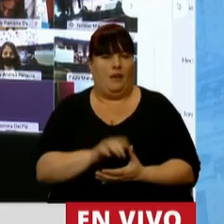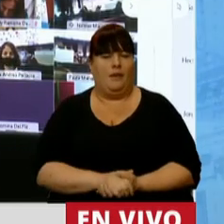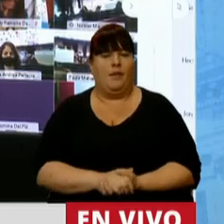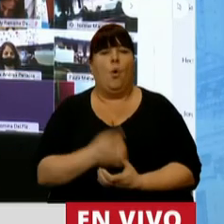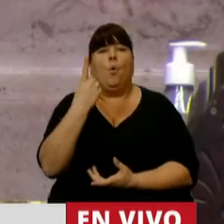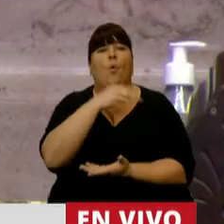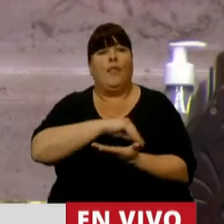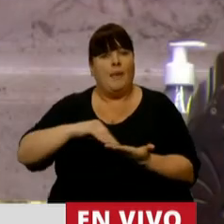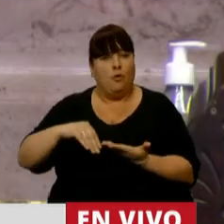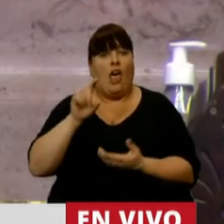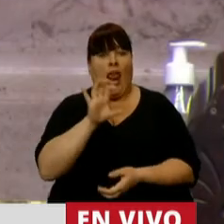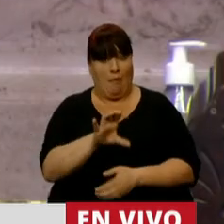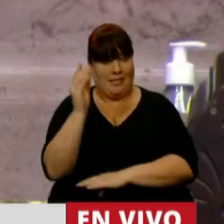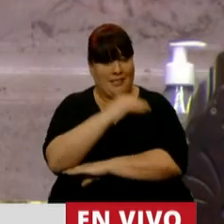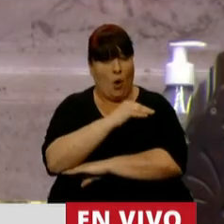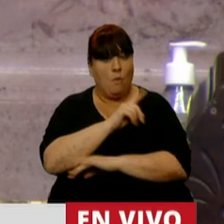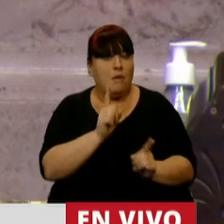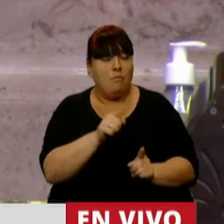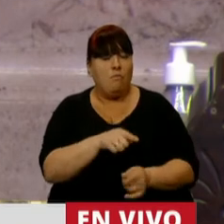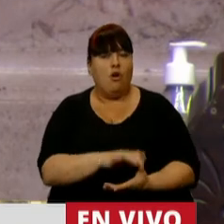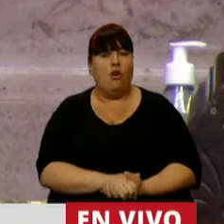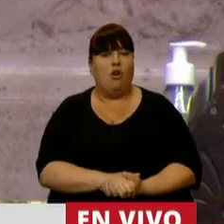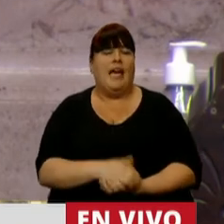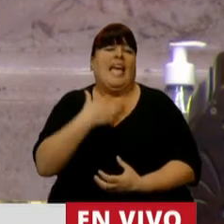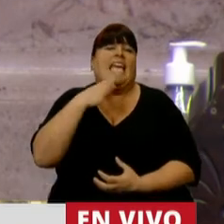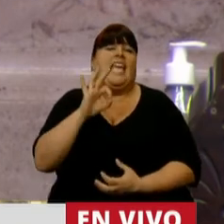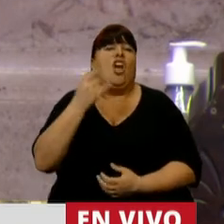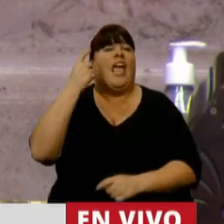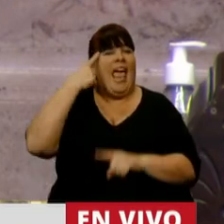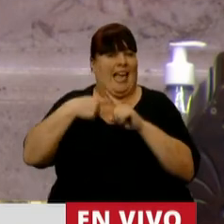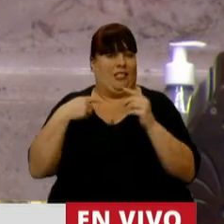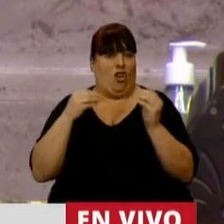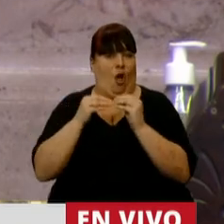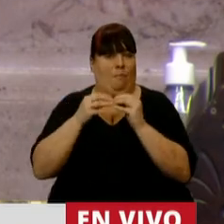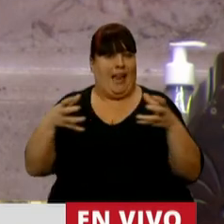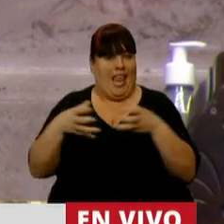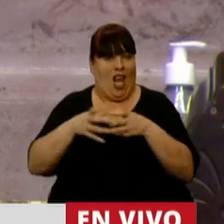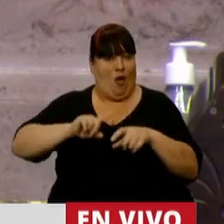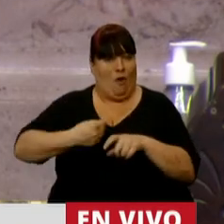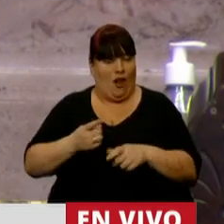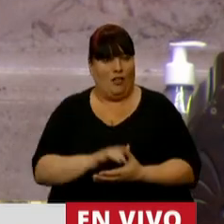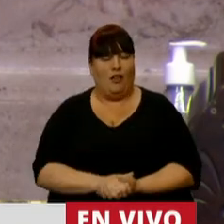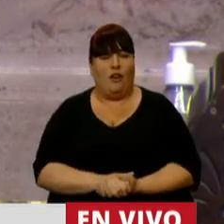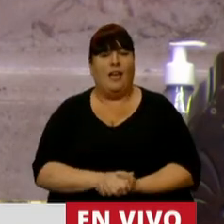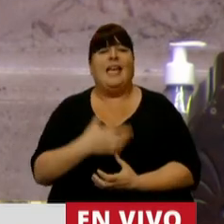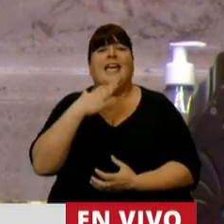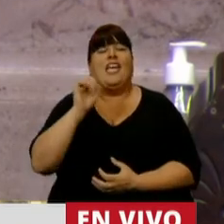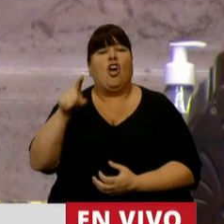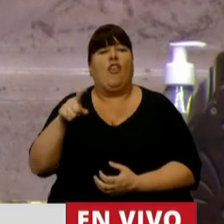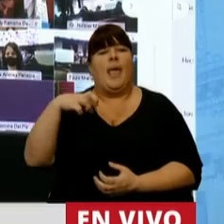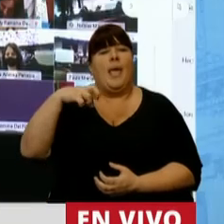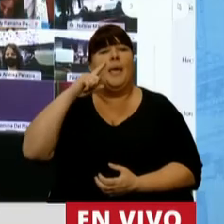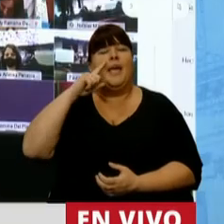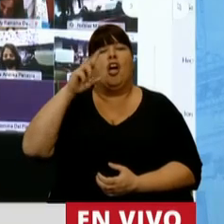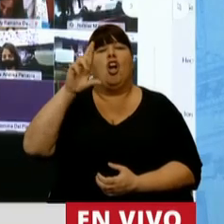donde un diputado provincial, hijo de quien fuera compañero de bancada nuestro, hijo de Héctor